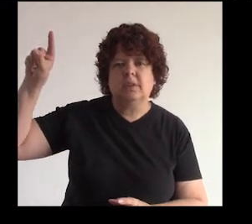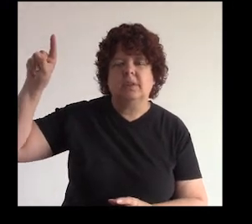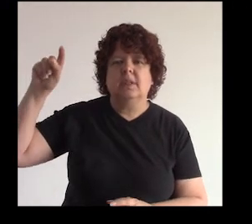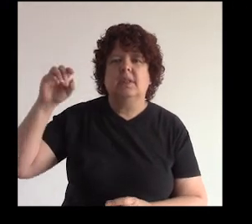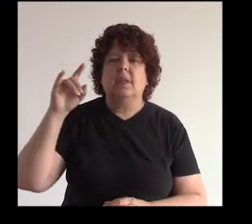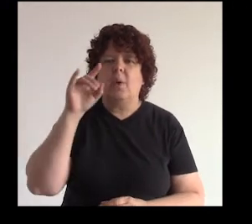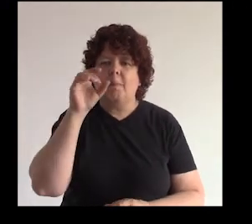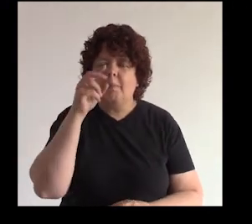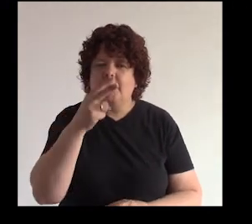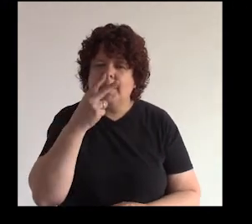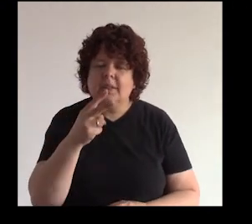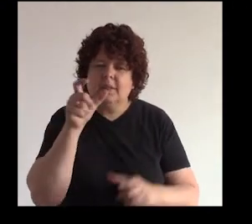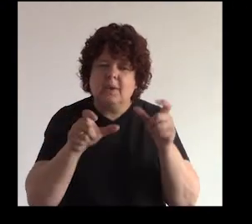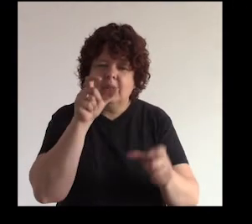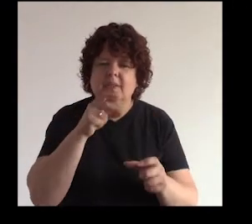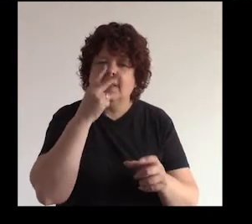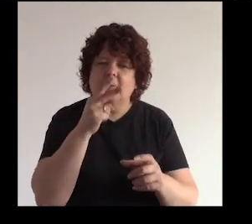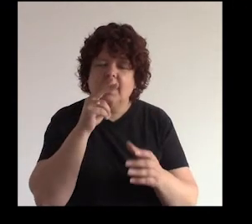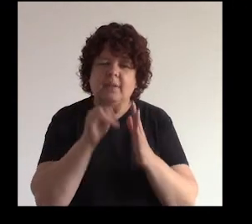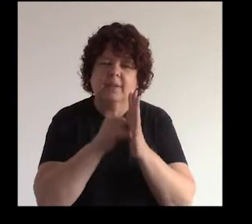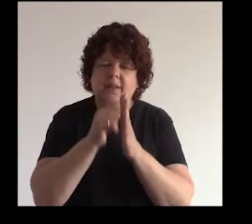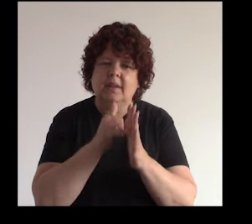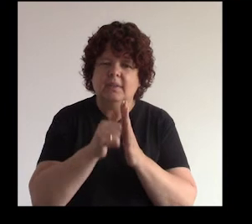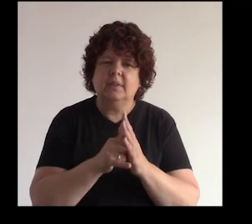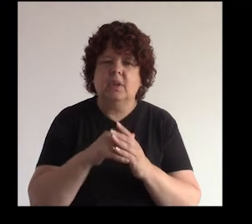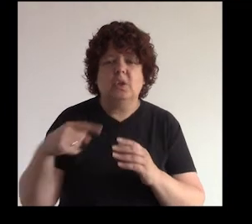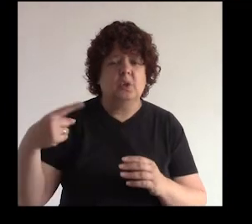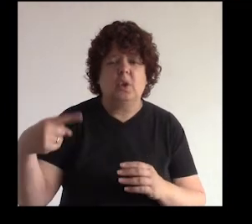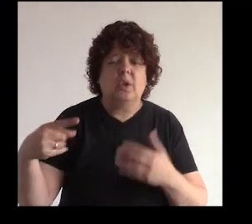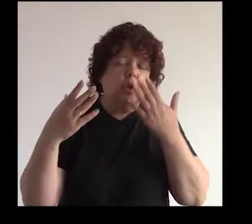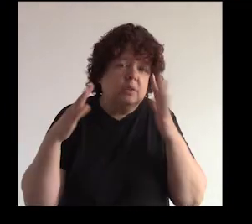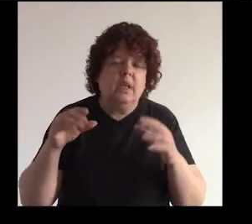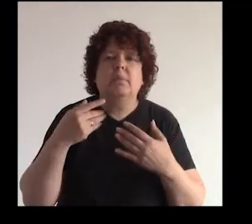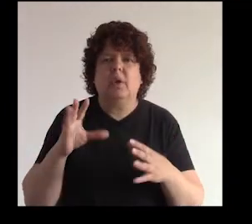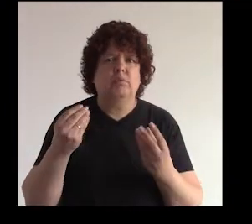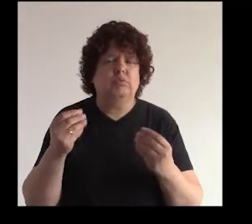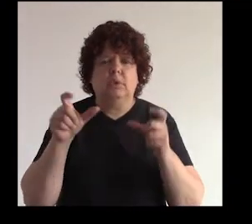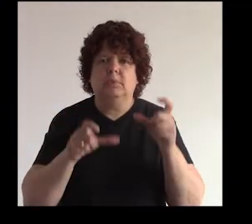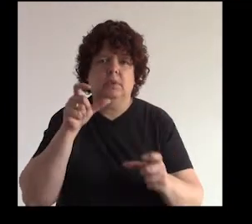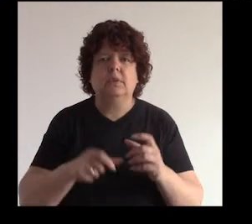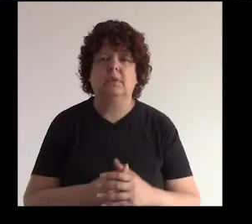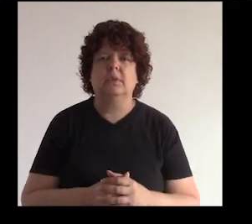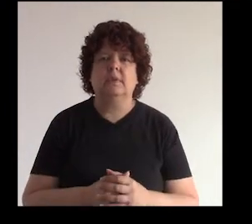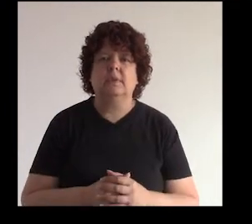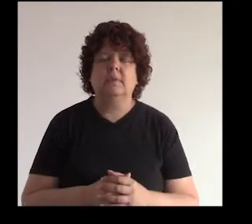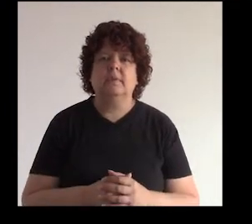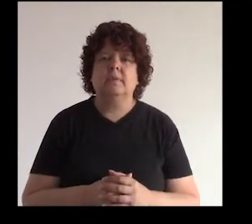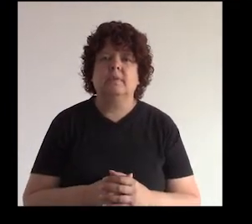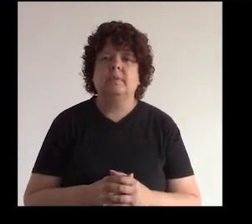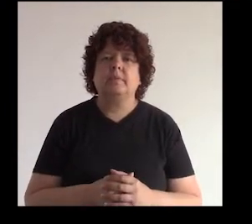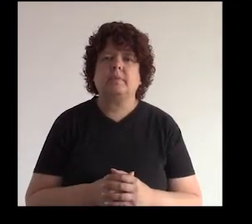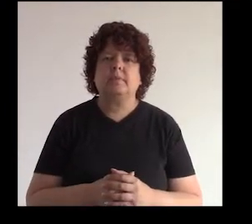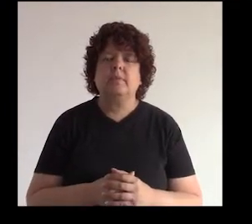personas que están viendo y consumiendo videos no sé si todos los días pero es bastante bastante personas